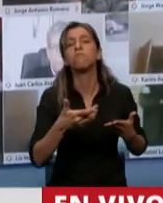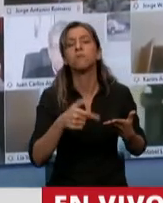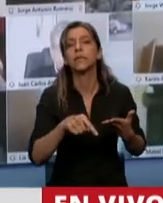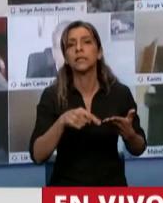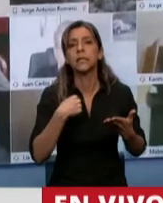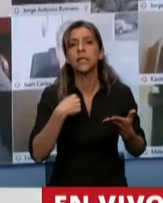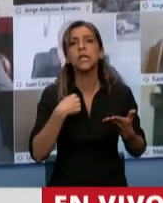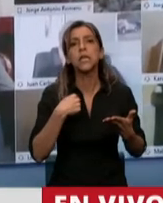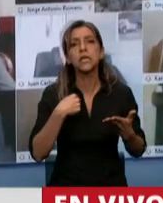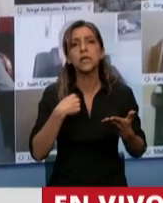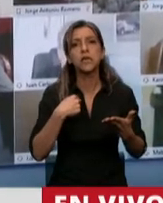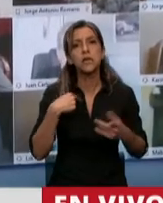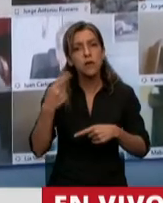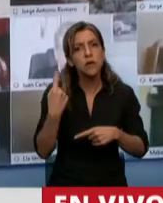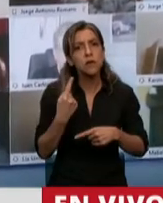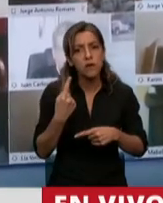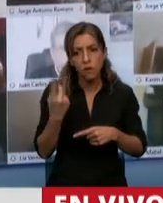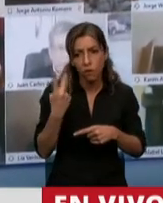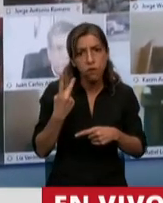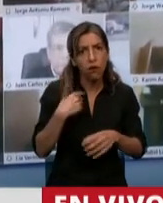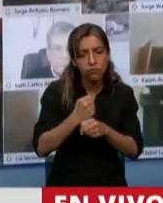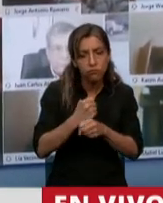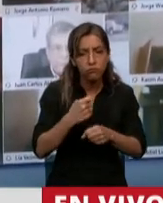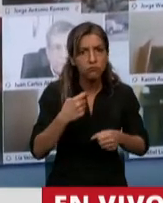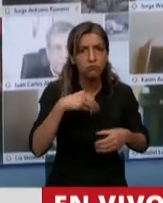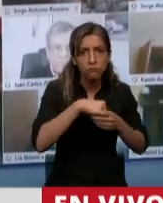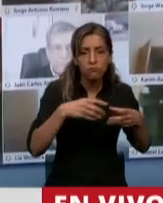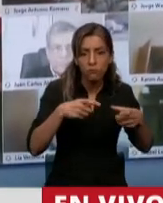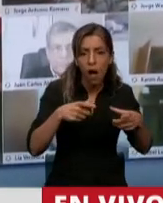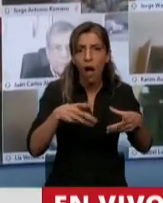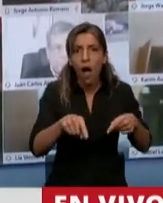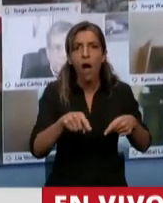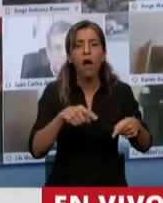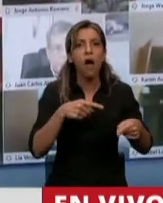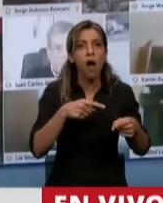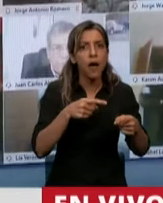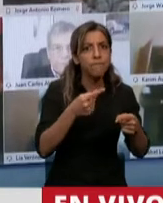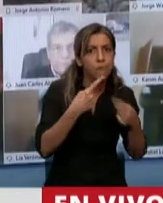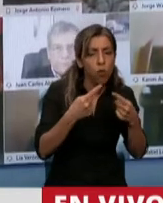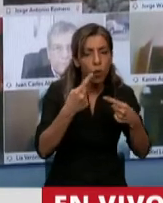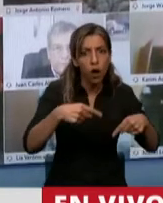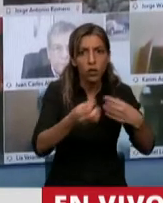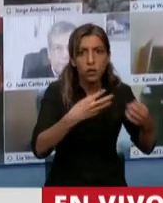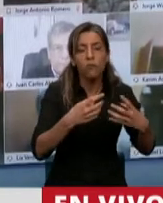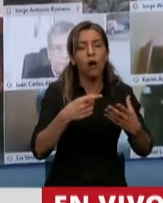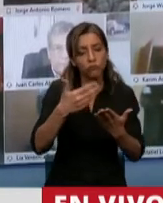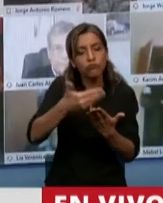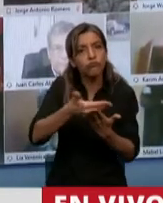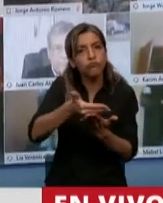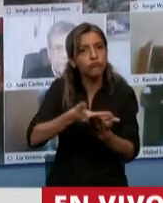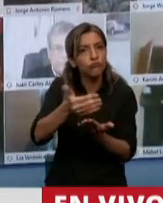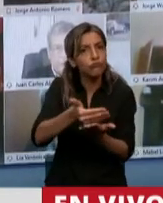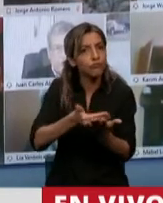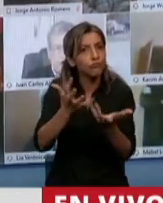plasmadas en esta iniciativa. Nosotros en el Chaco tenemos, no es la actividad principal del